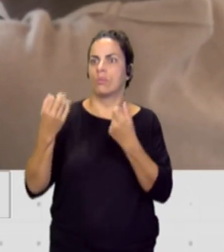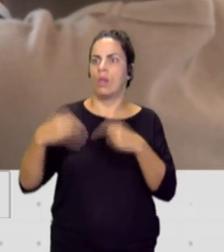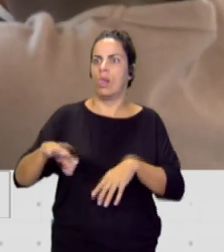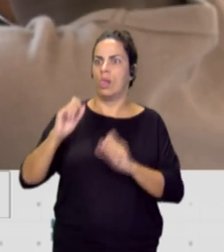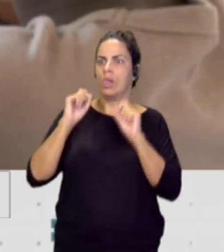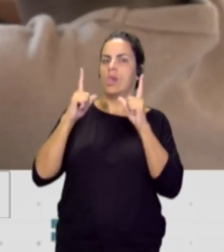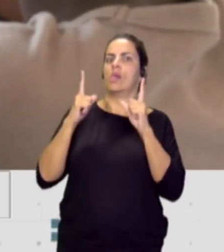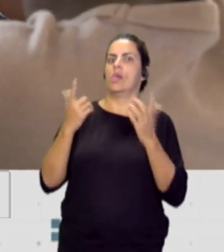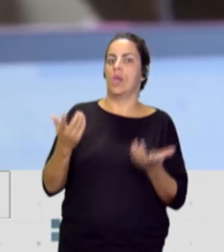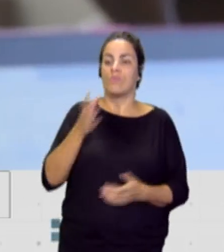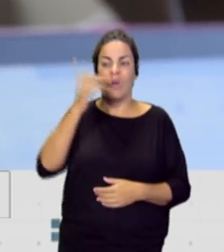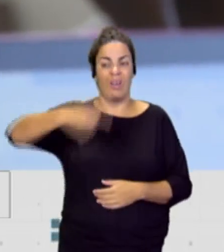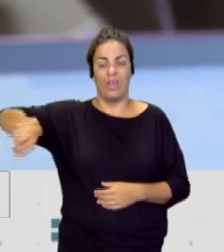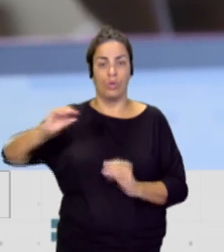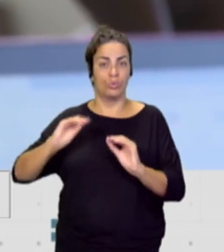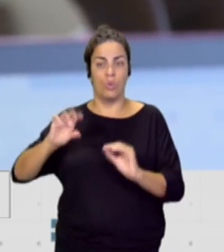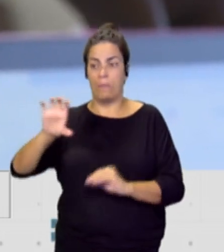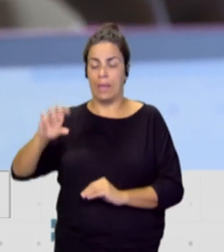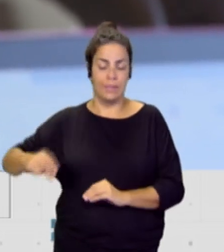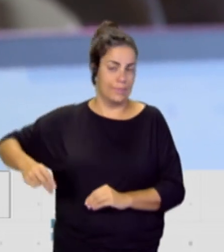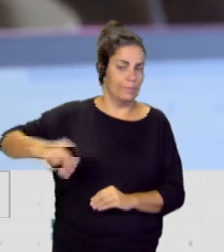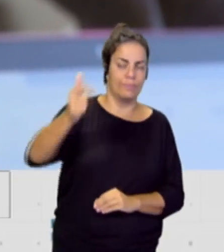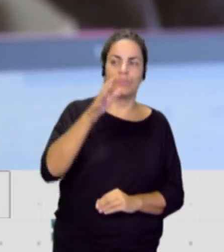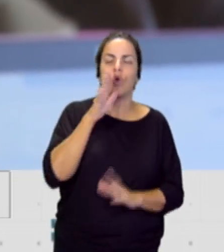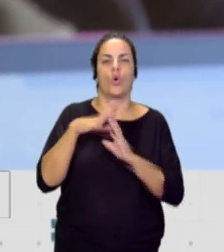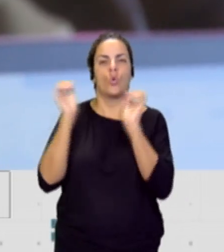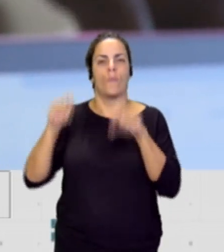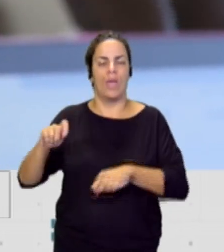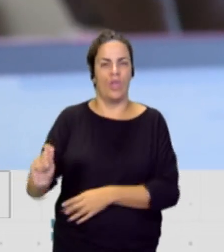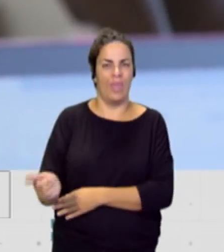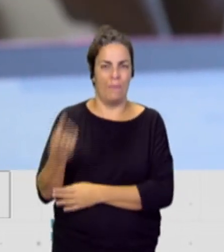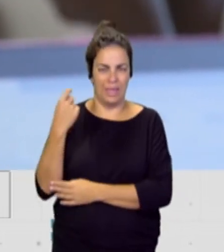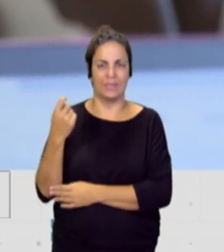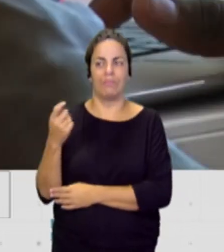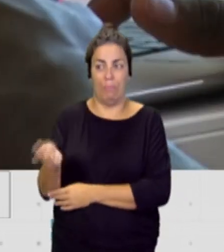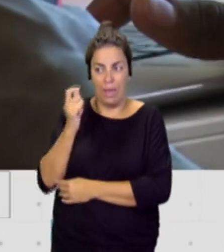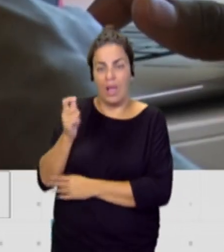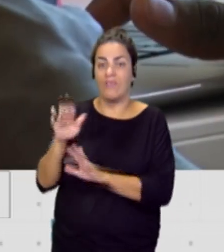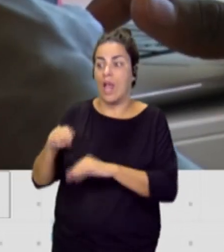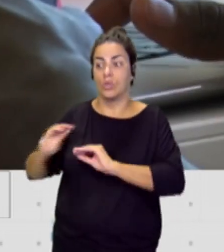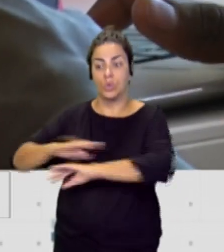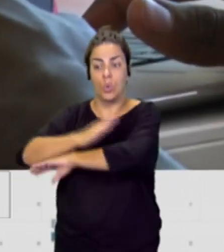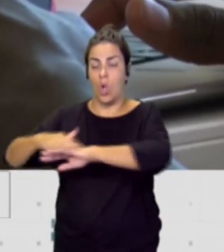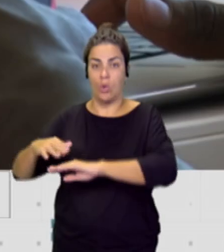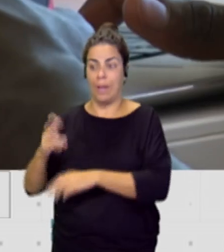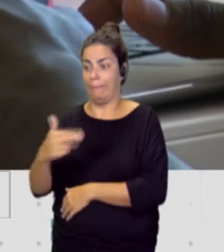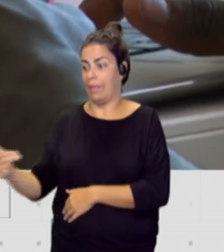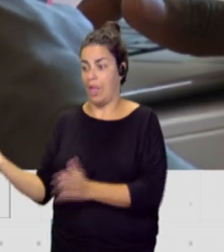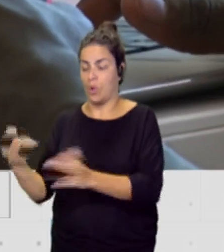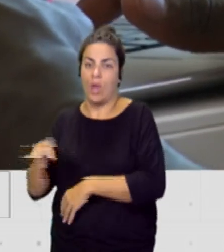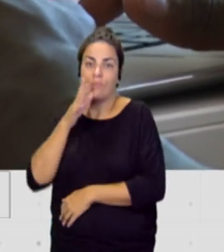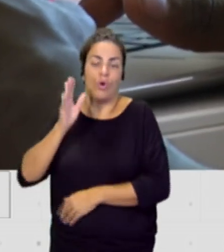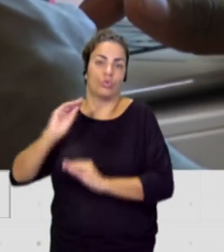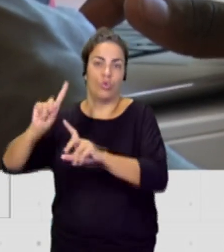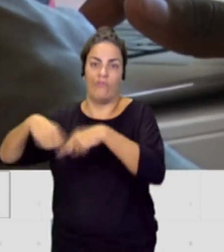de su país porque hay un convenio de pesca que lo que hace es que no haya pescado en sus costas. Son pequeños pescadores, hijos de